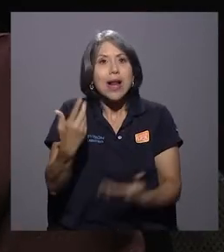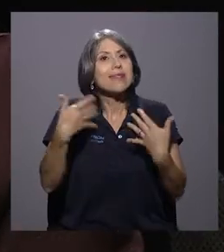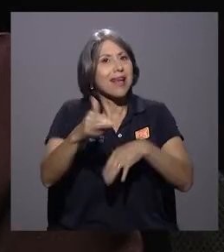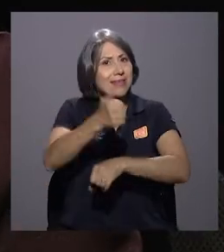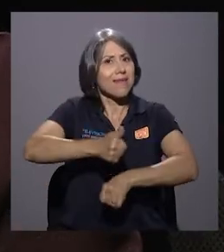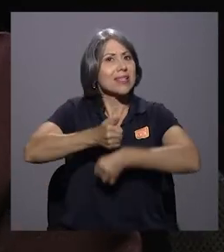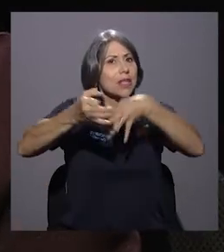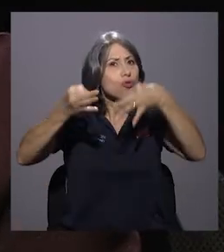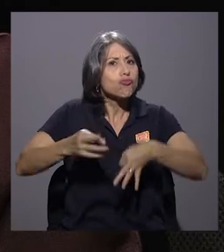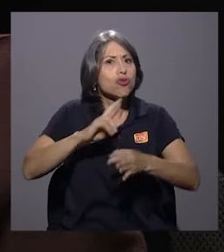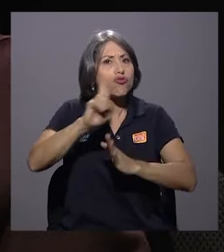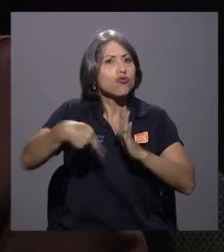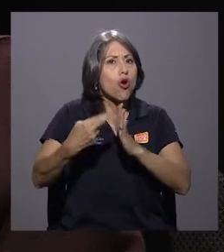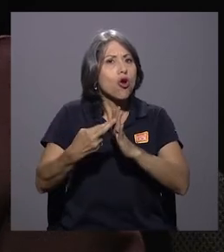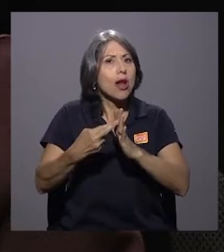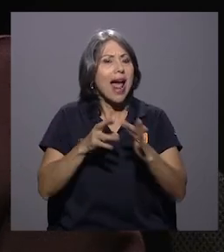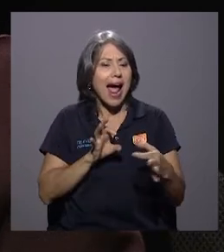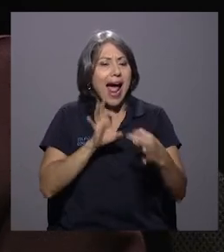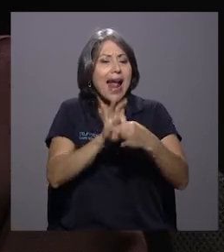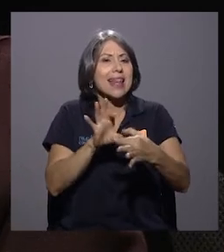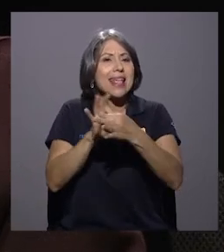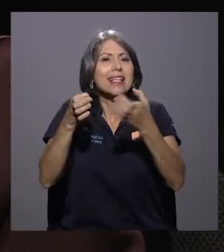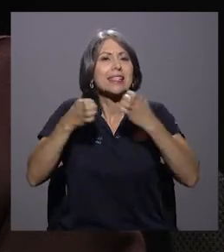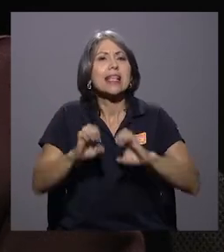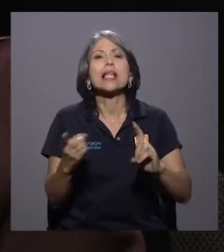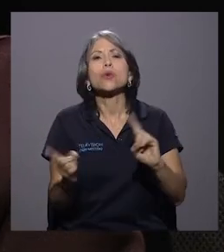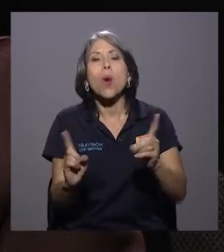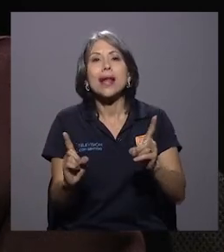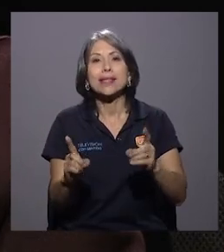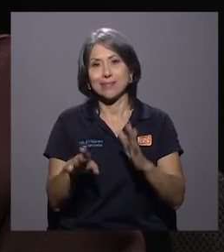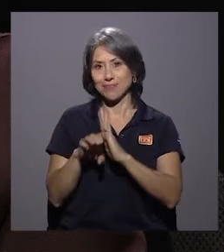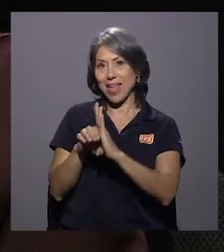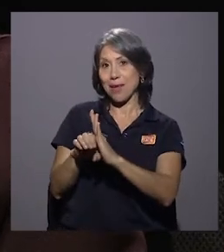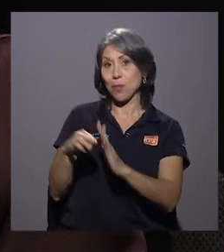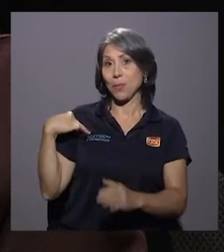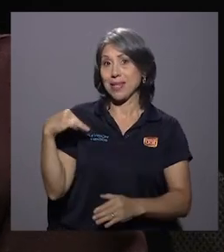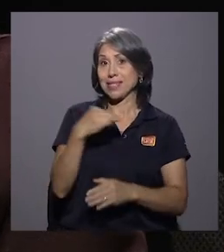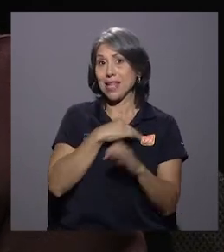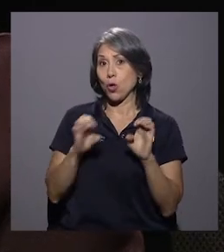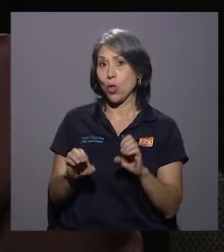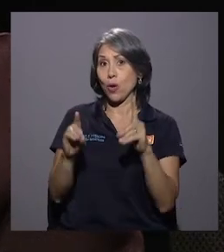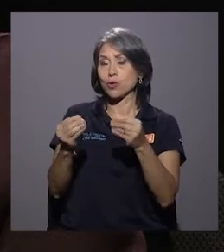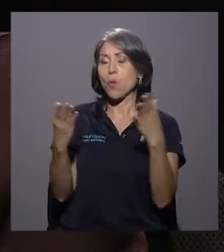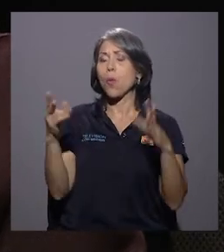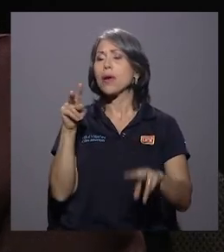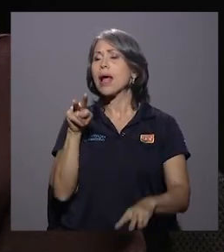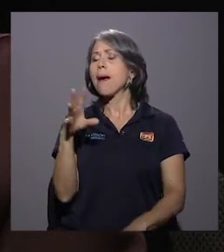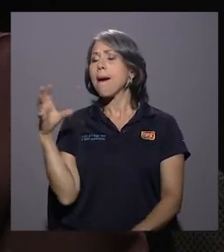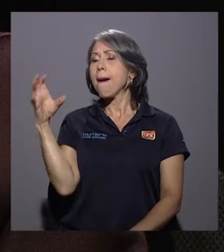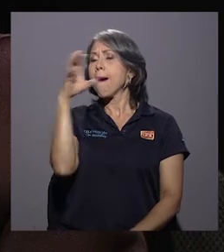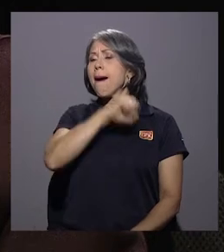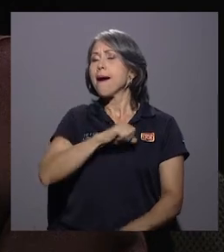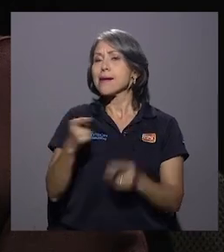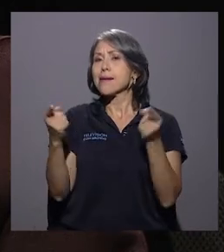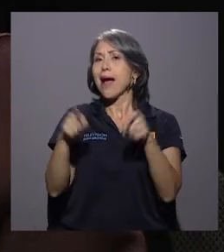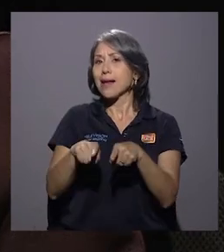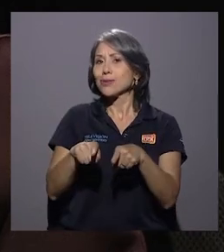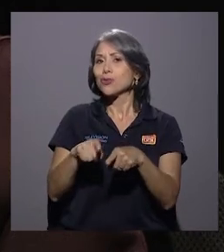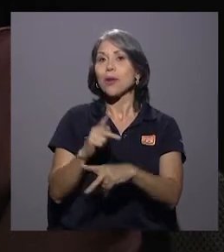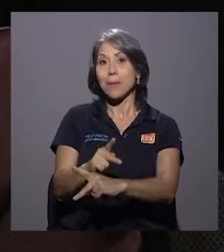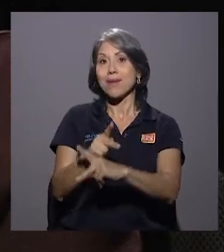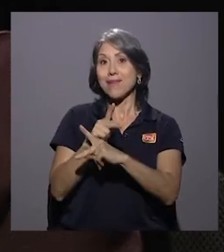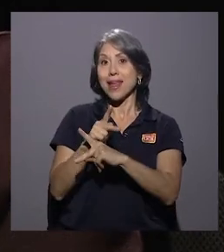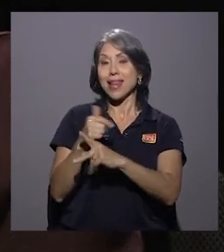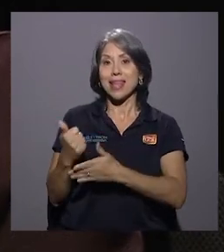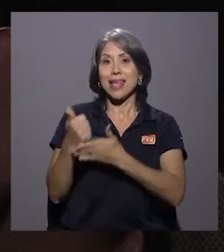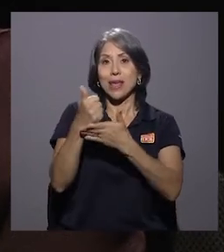esas aliadas estratégicas? Le doy un ejemplo. Ministerio de Educación Pública identifica casos, previene y ayuda en la